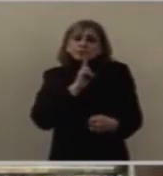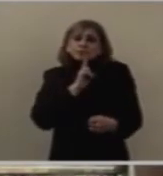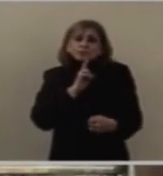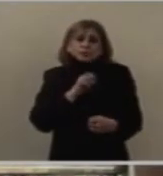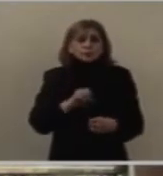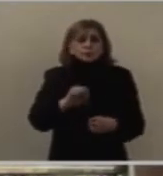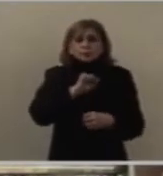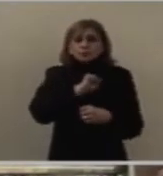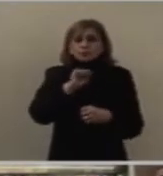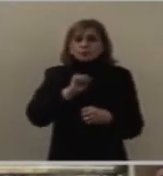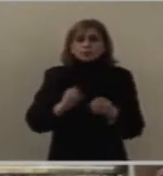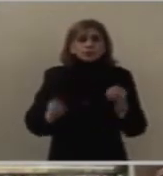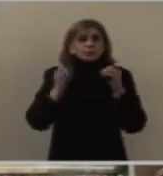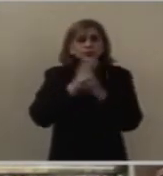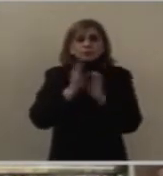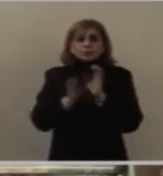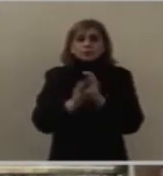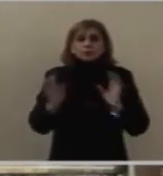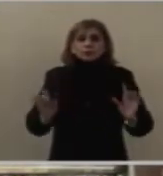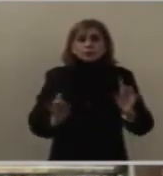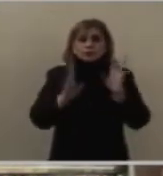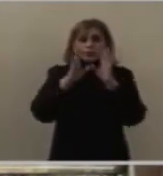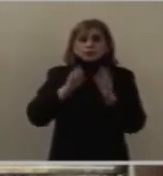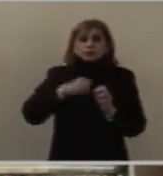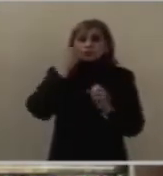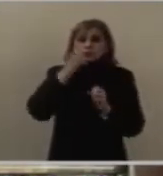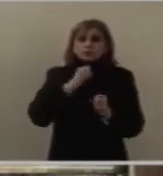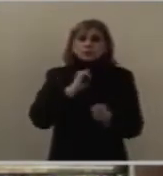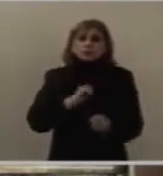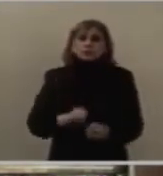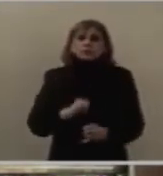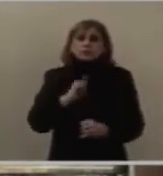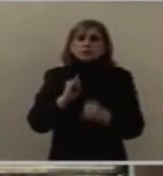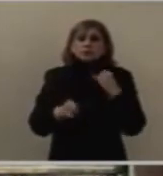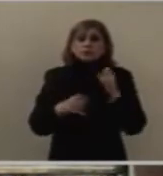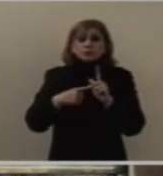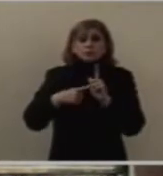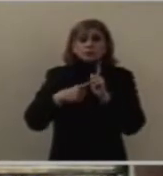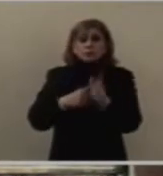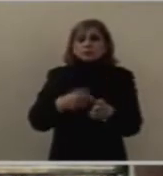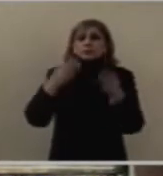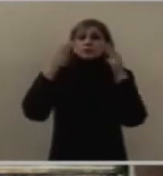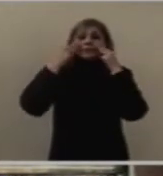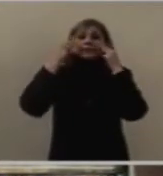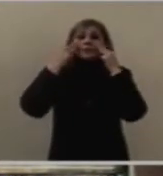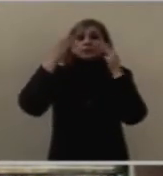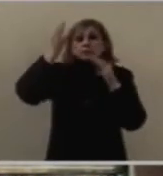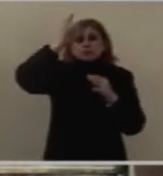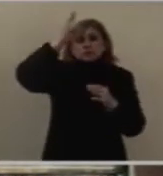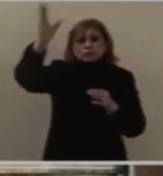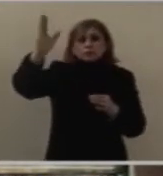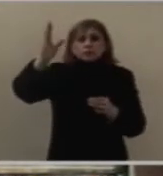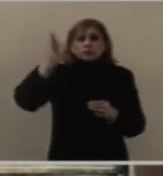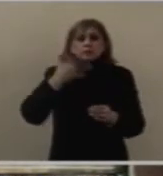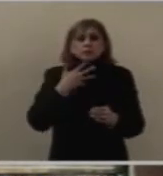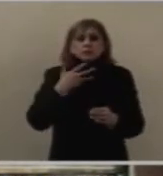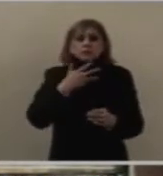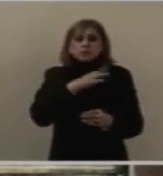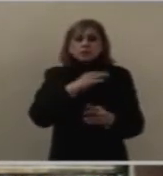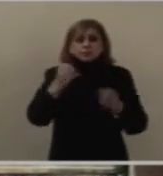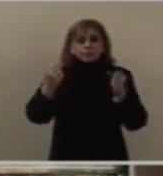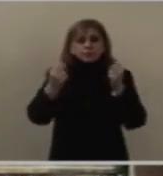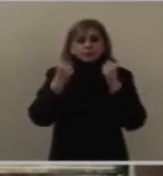miedos, pero en último término, si miramos a Cristo, tendremos la fortaleza